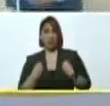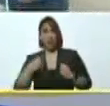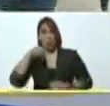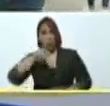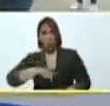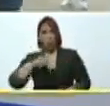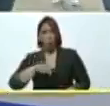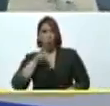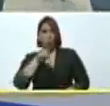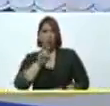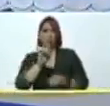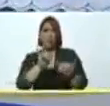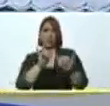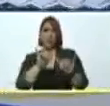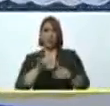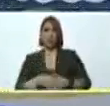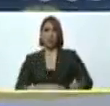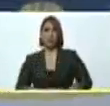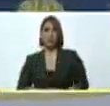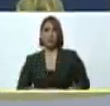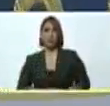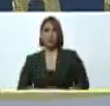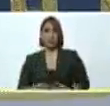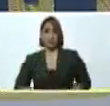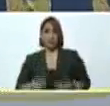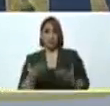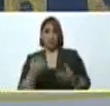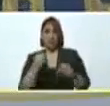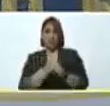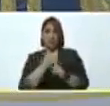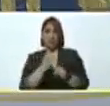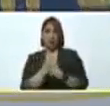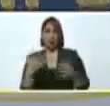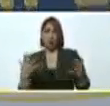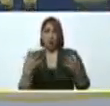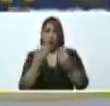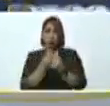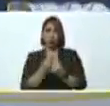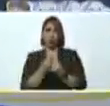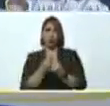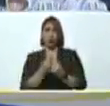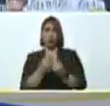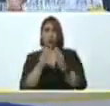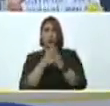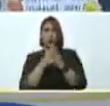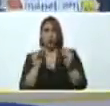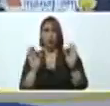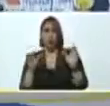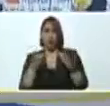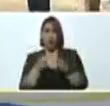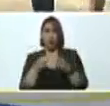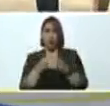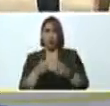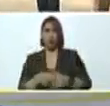usted está entregando esta obra junto a todo el equipo,